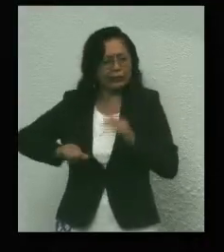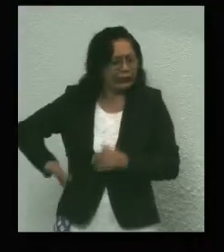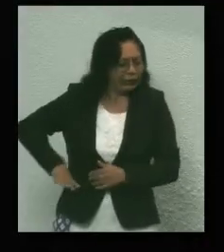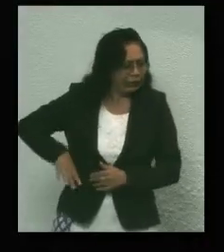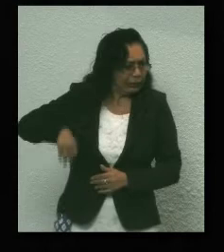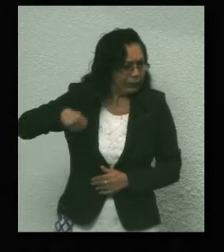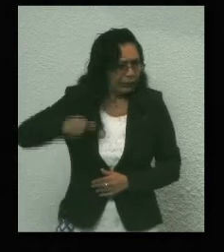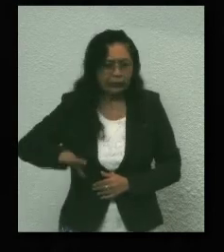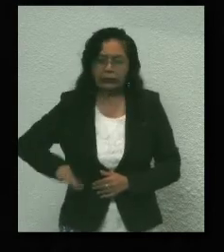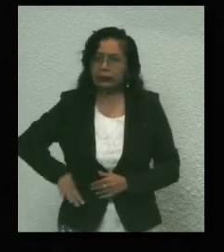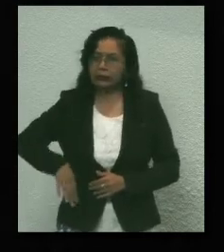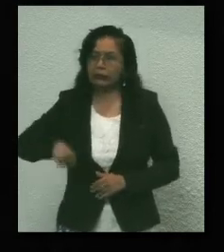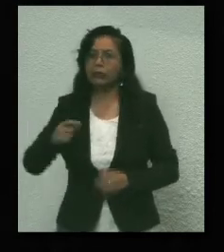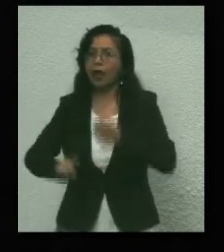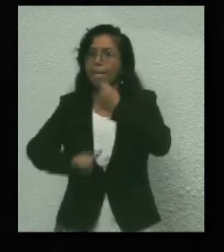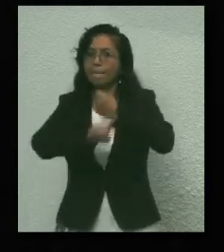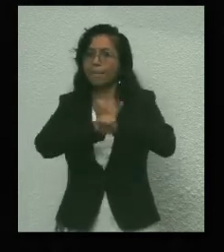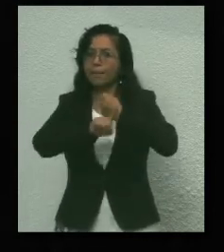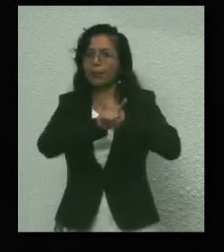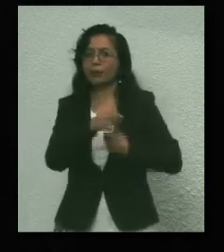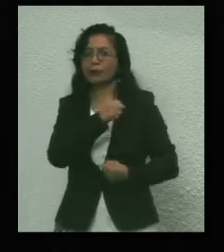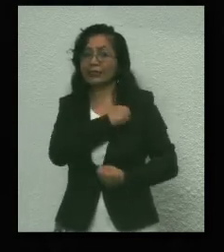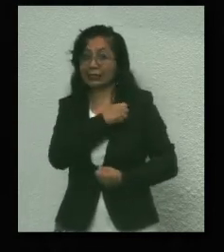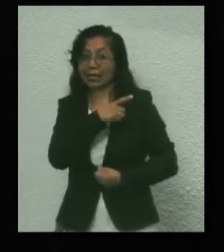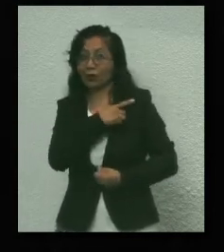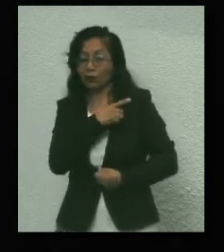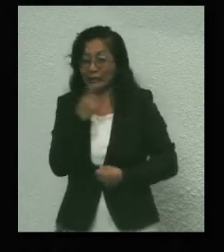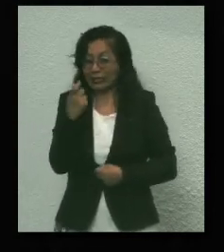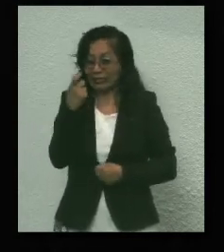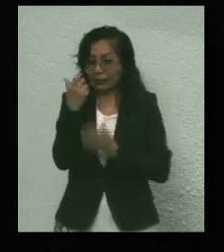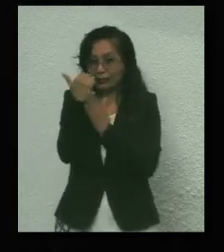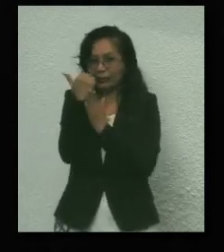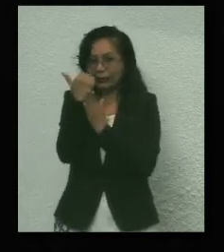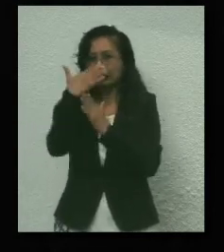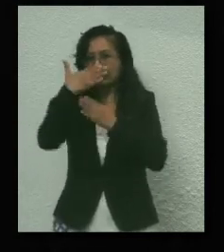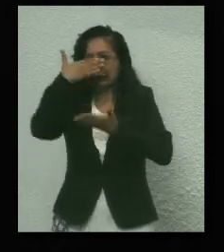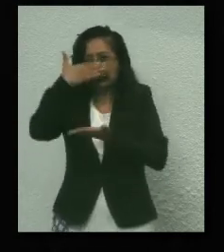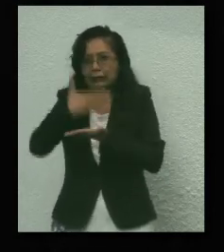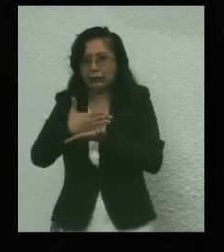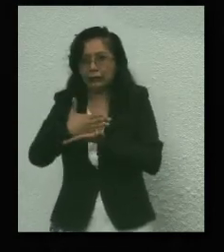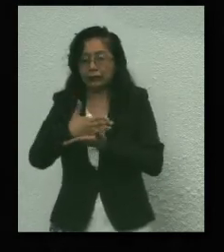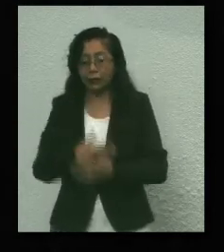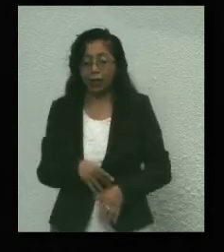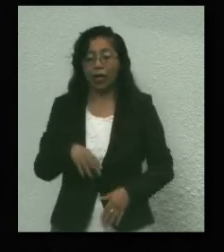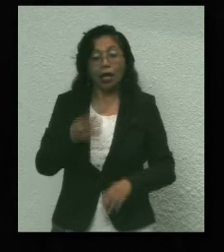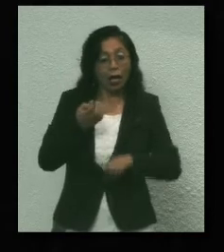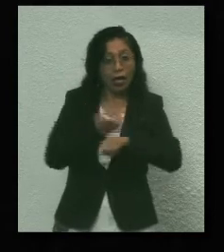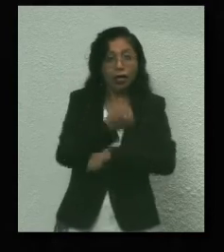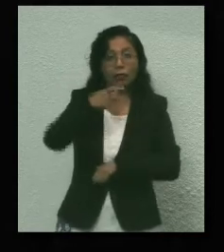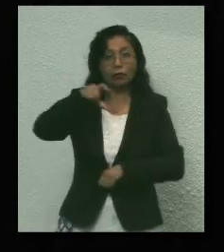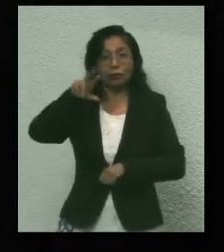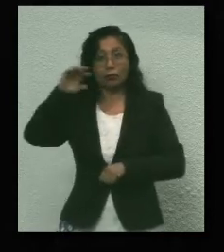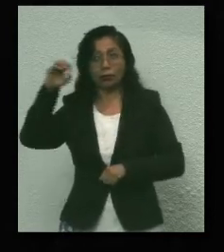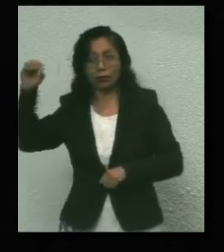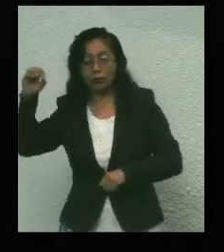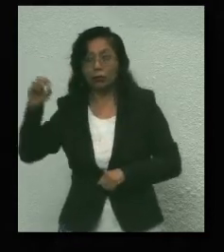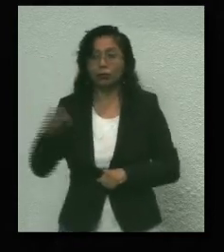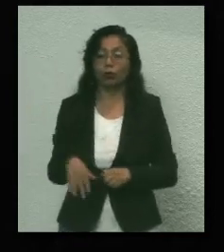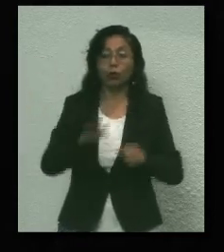situación sanitaria que impide el desarrollo económico. Quintana Roo fue solo uno de los estados donde el impacto económico de la